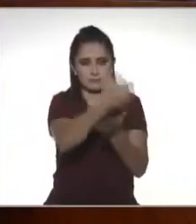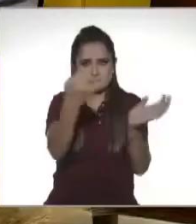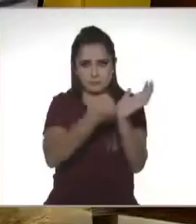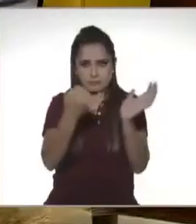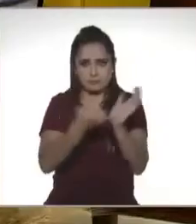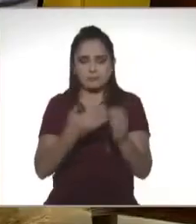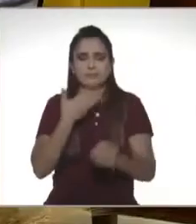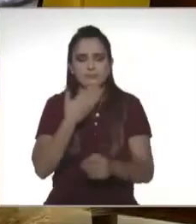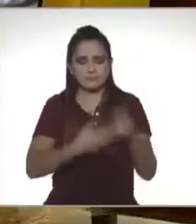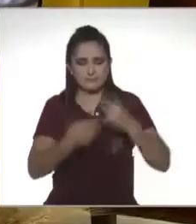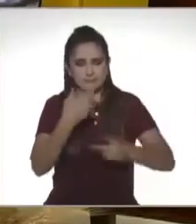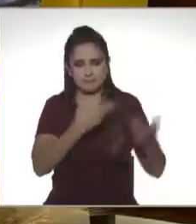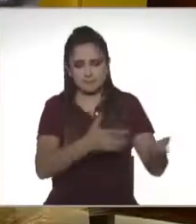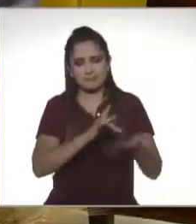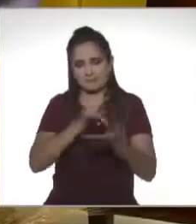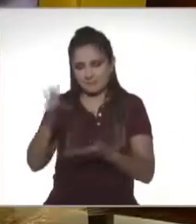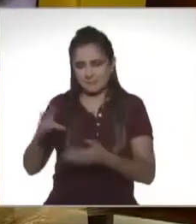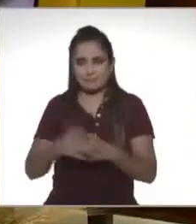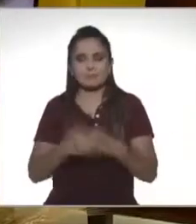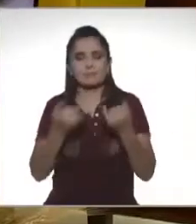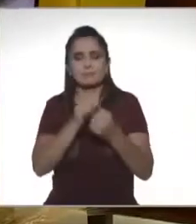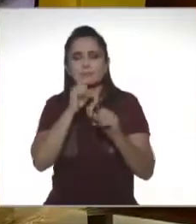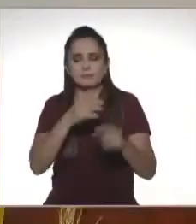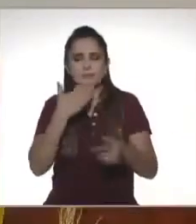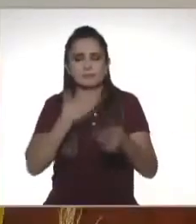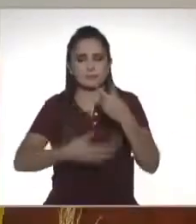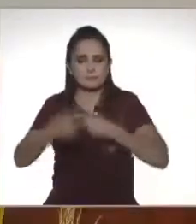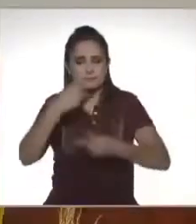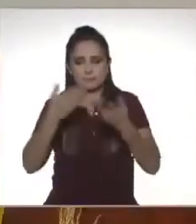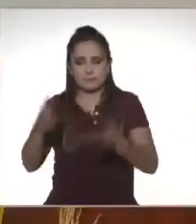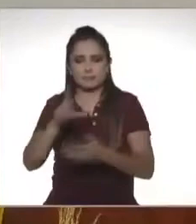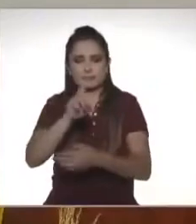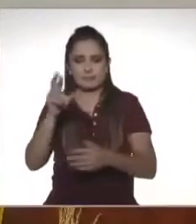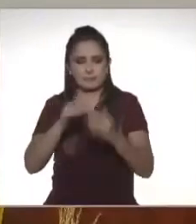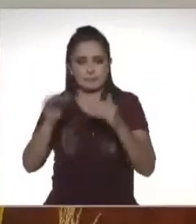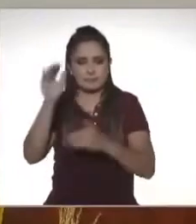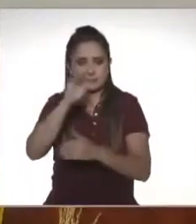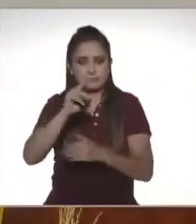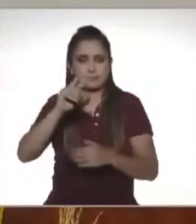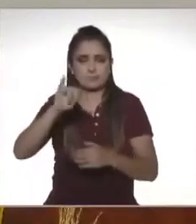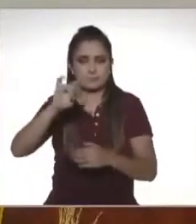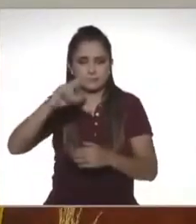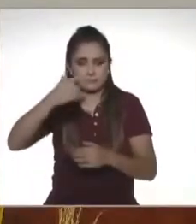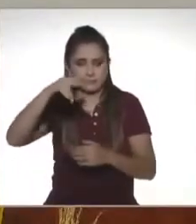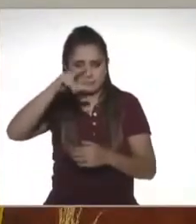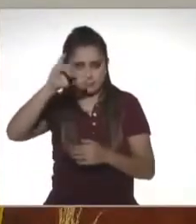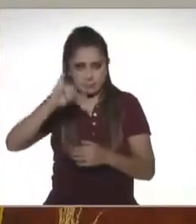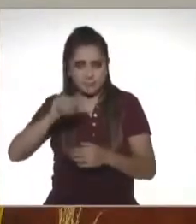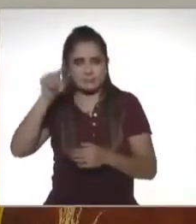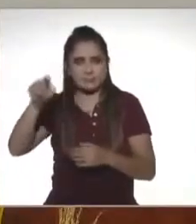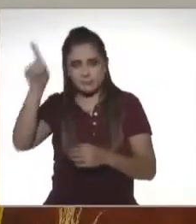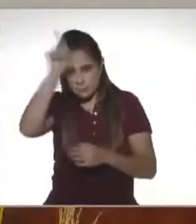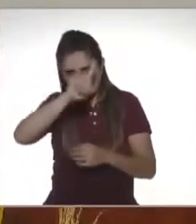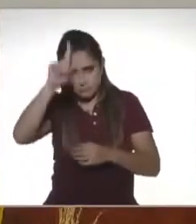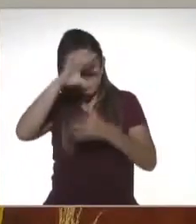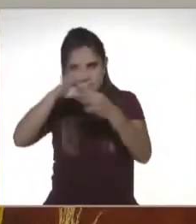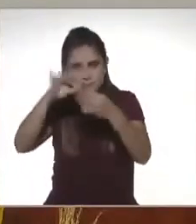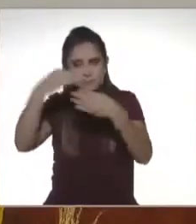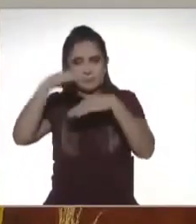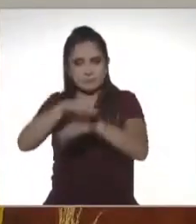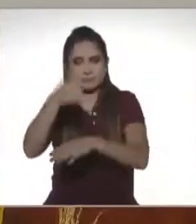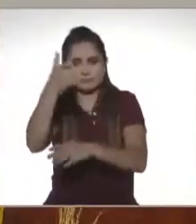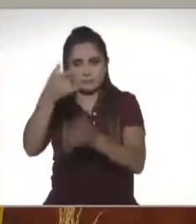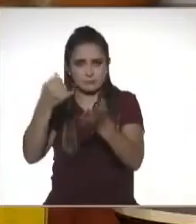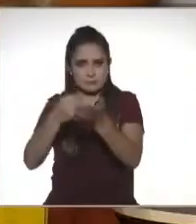bienvenido, muchas gracias. Muchas gracias a ustedes. Asimismo, le doy la bienvenida a la doctora Virginia Ríos Hernández. Ella es consultora en materia fiscal y de